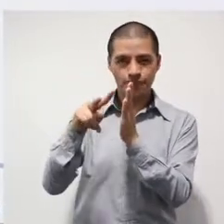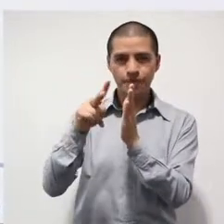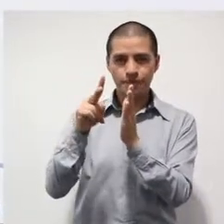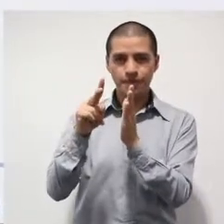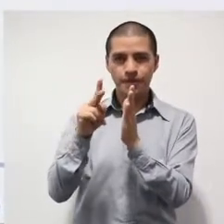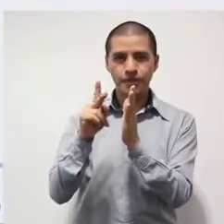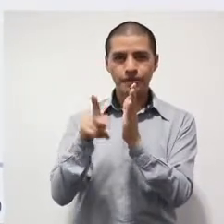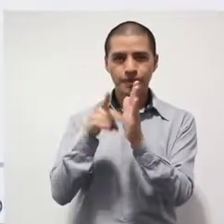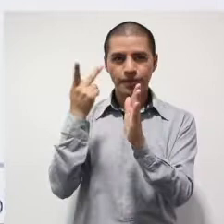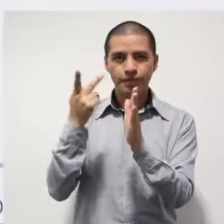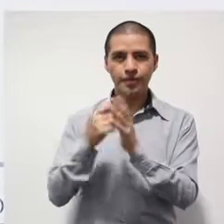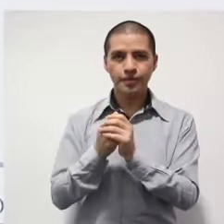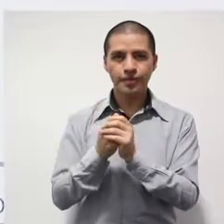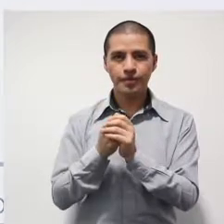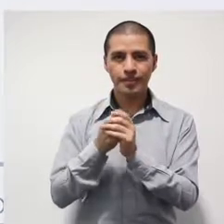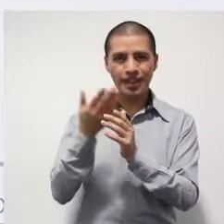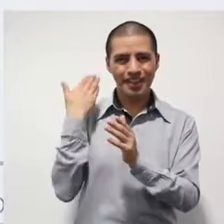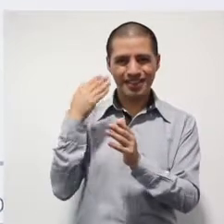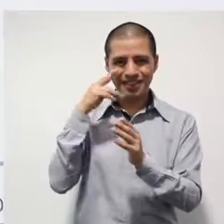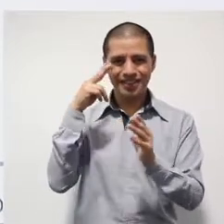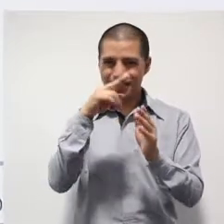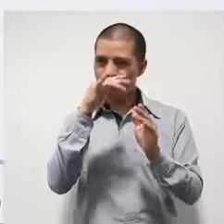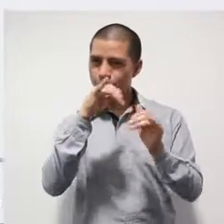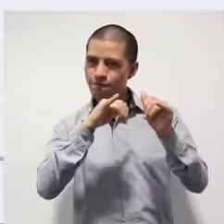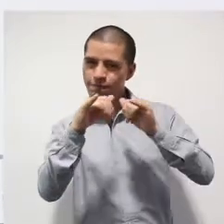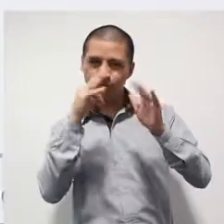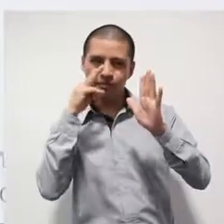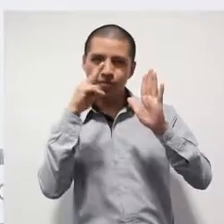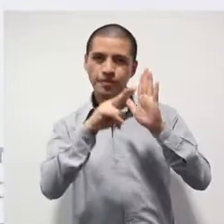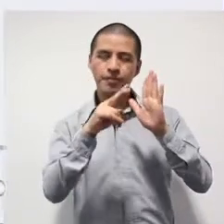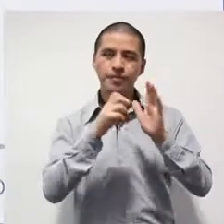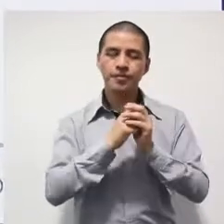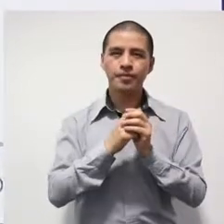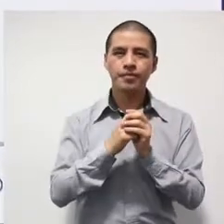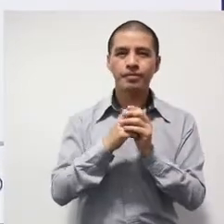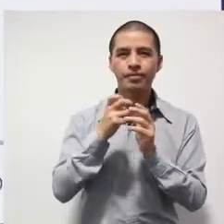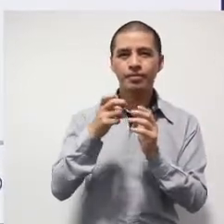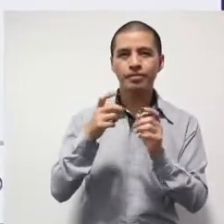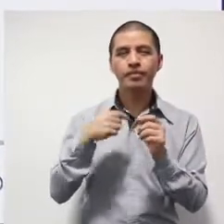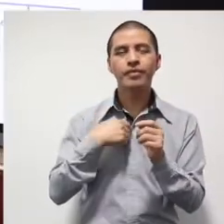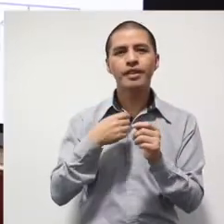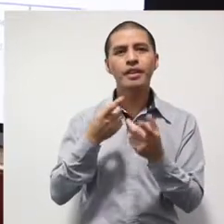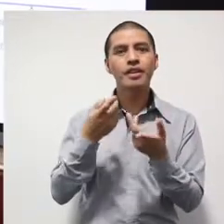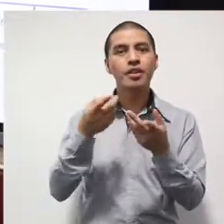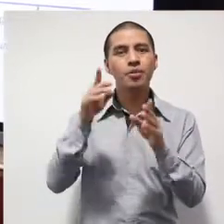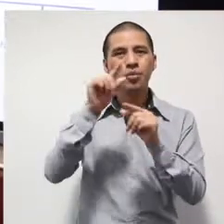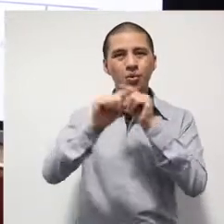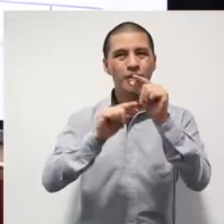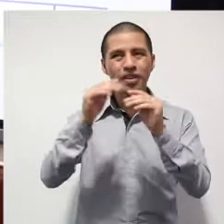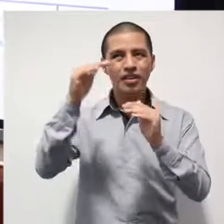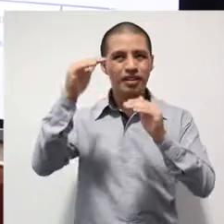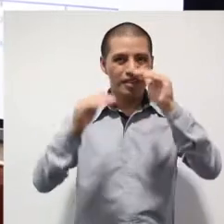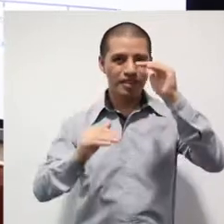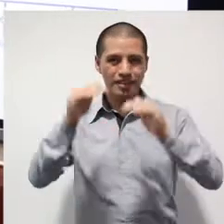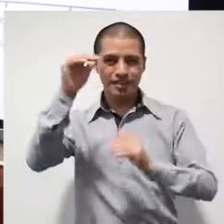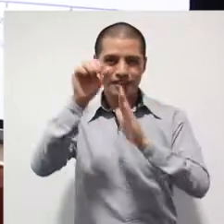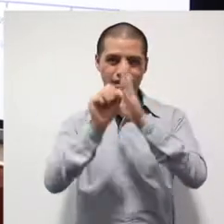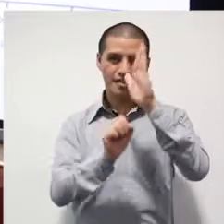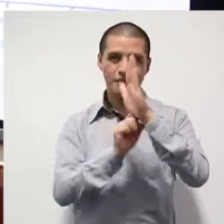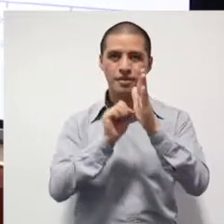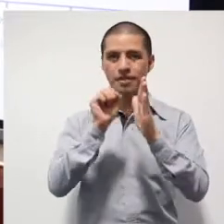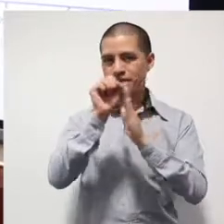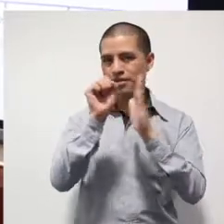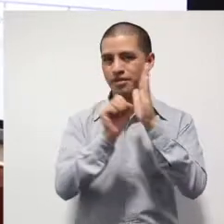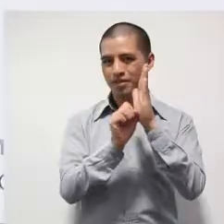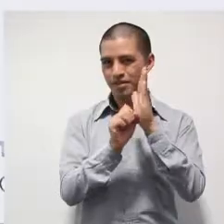marcando en la gráfica anterior. Y aquí lo tienes clarísimo, 2015, cómo se desfasa con el sistema